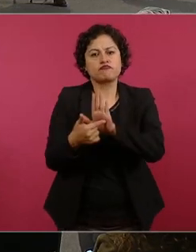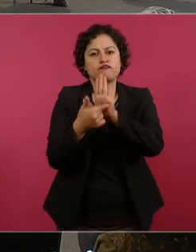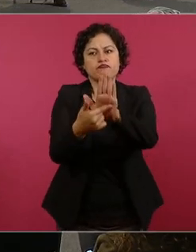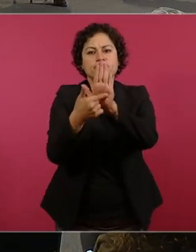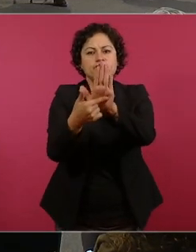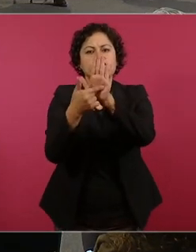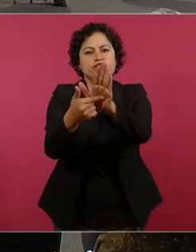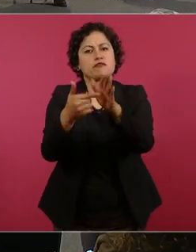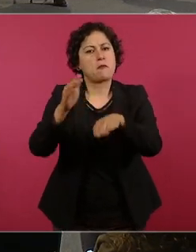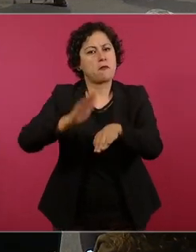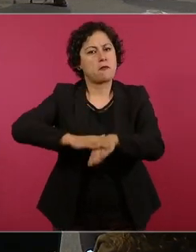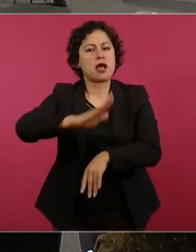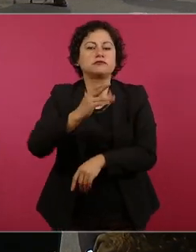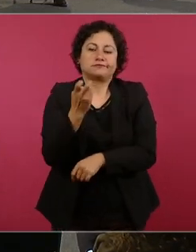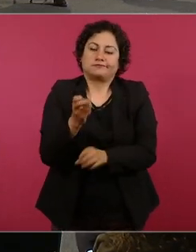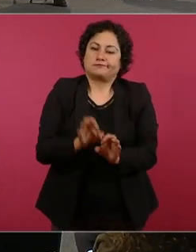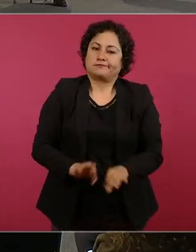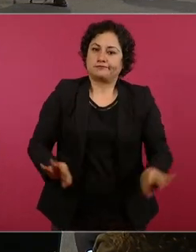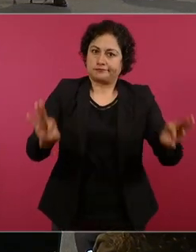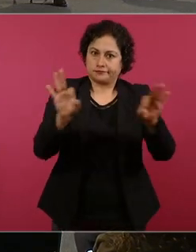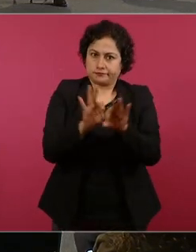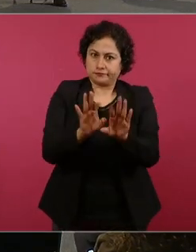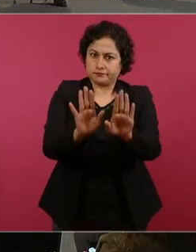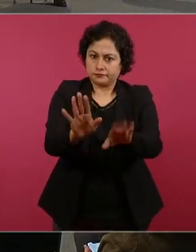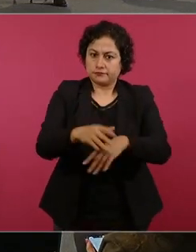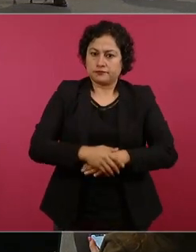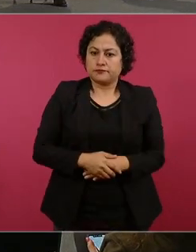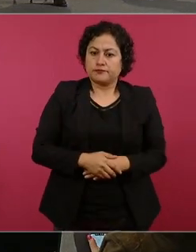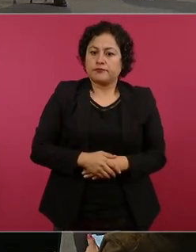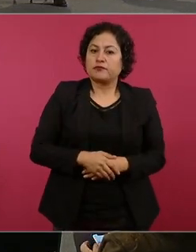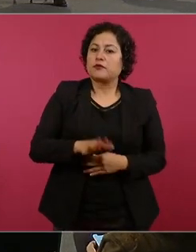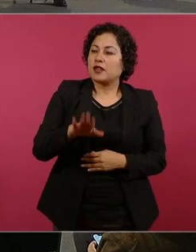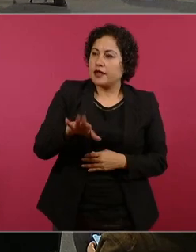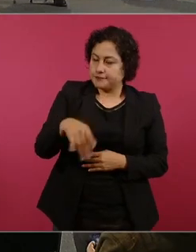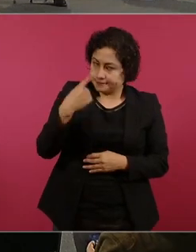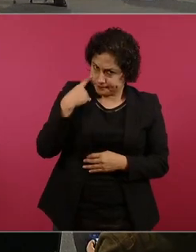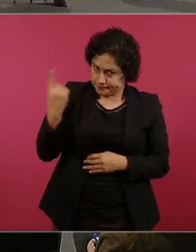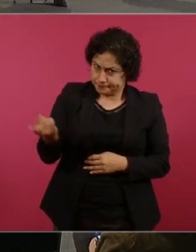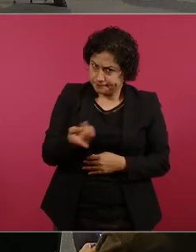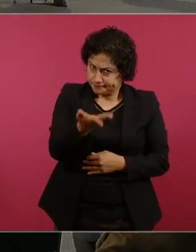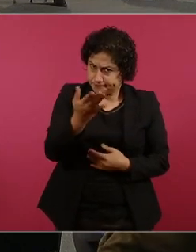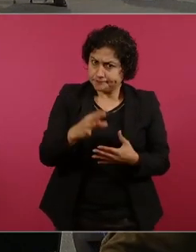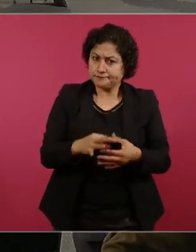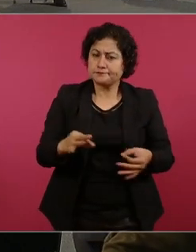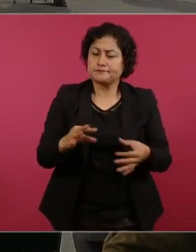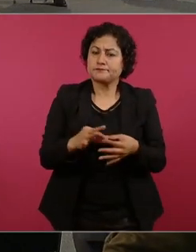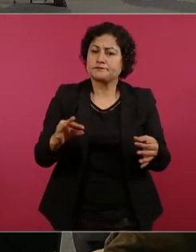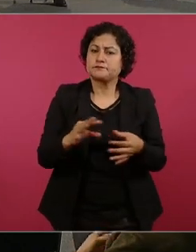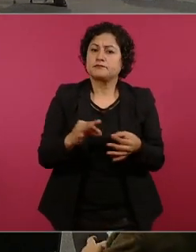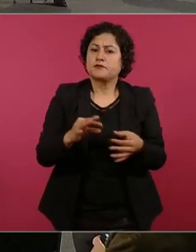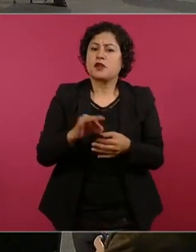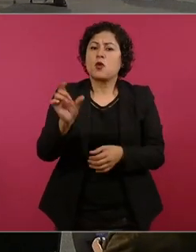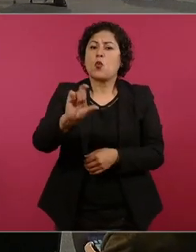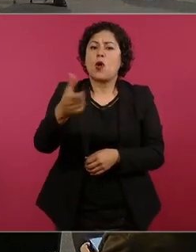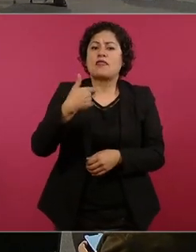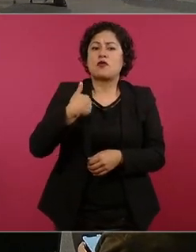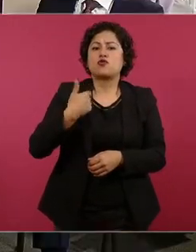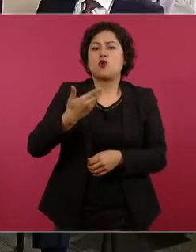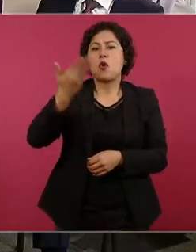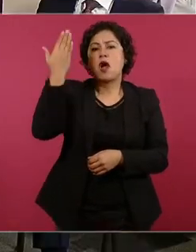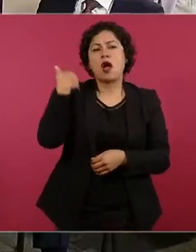a ver ¿qué te plantee cuando vino Ricardo